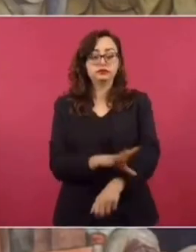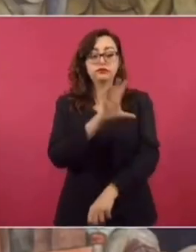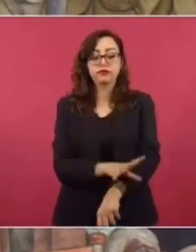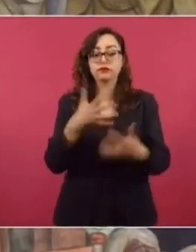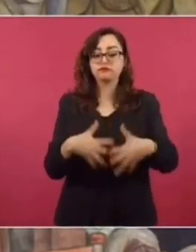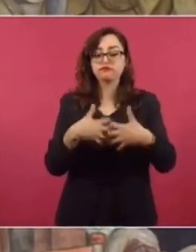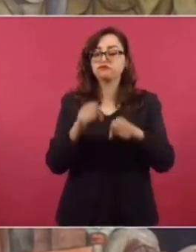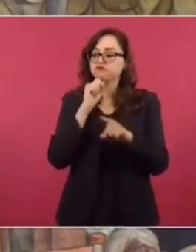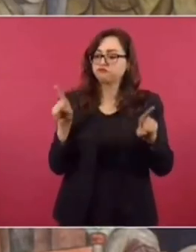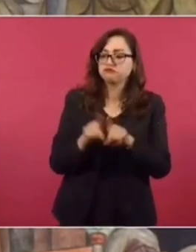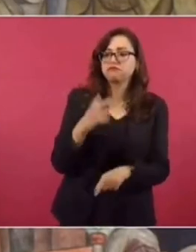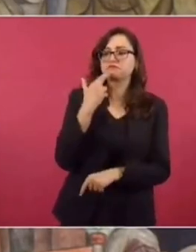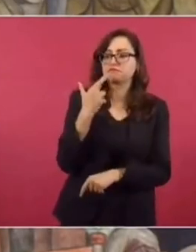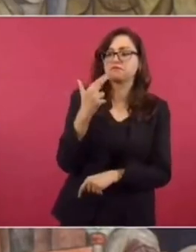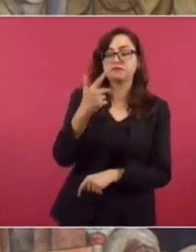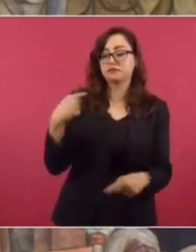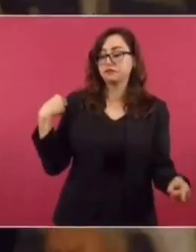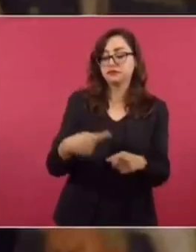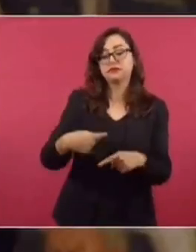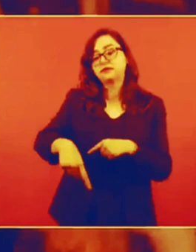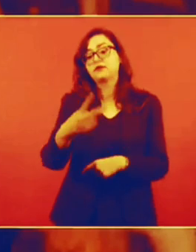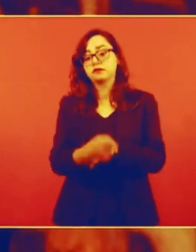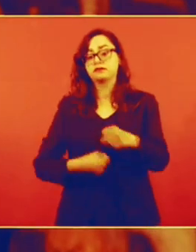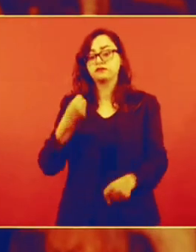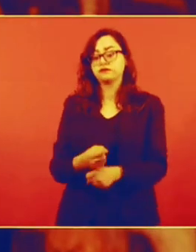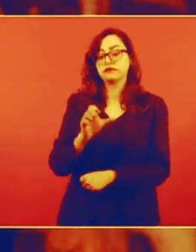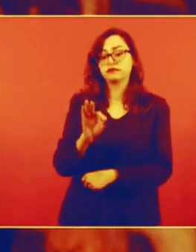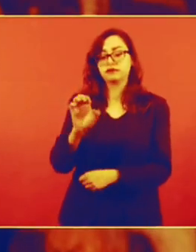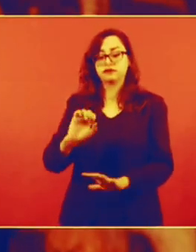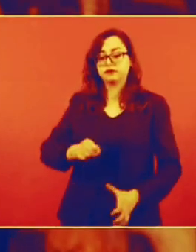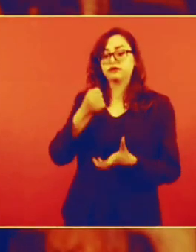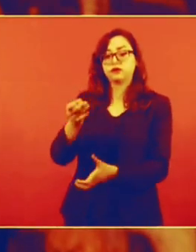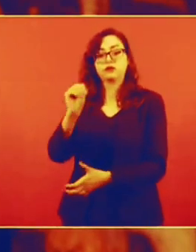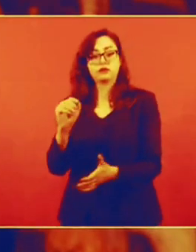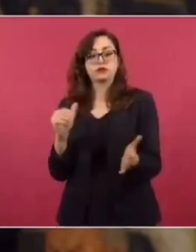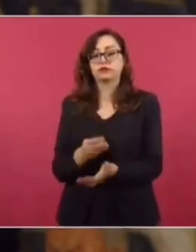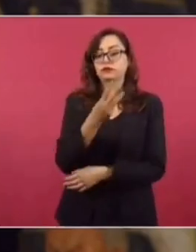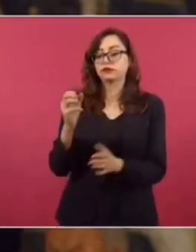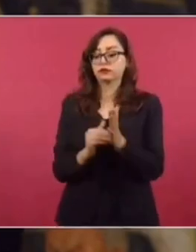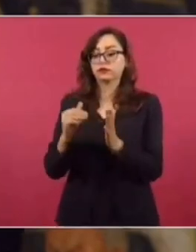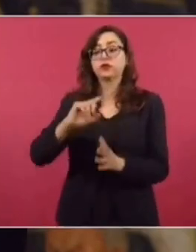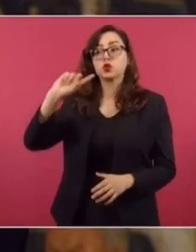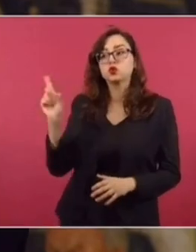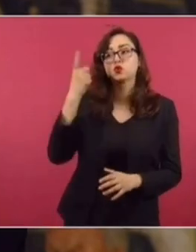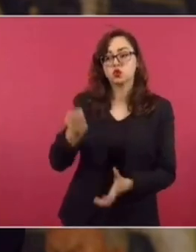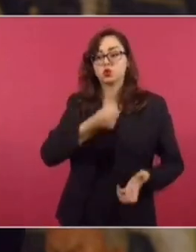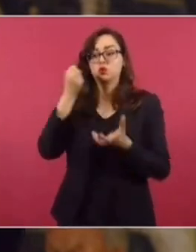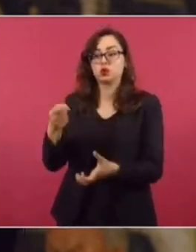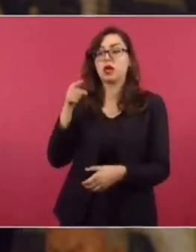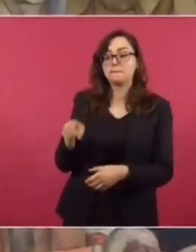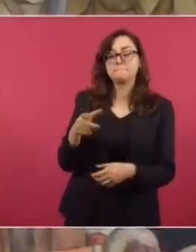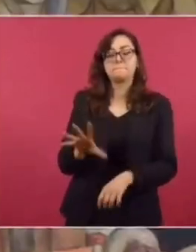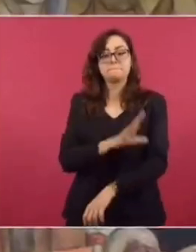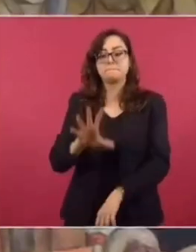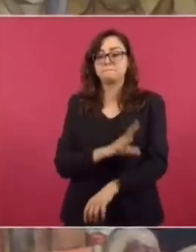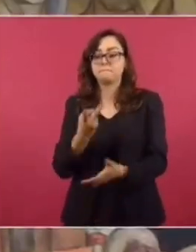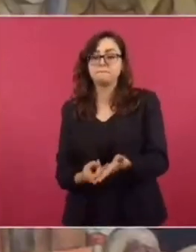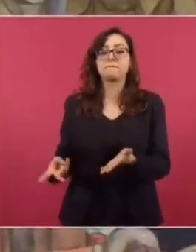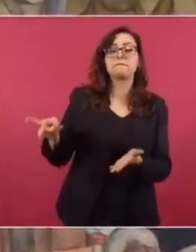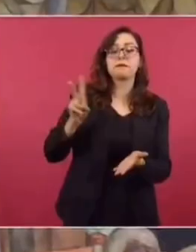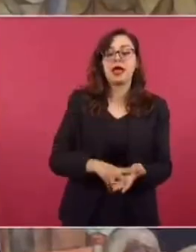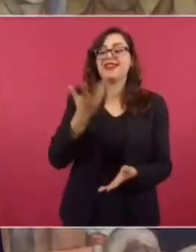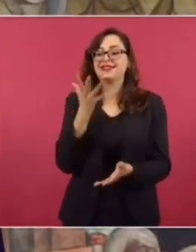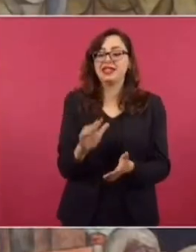Al término de este sexenio, la Comisión Federal de Electricidad, con una inversión de 9.300 millones de dólares aproximadamente, incrementará su capacidad instalada en cerca de